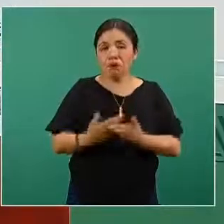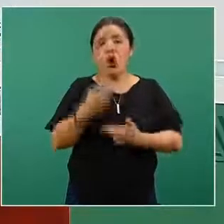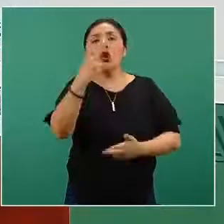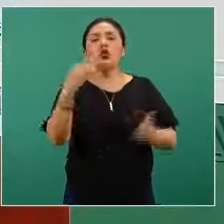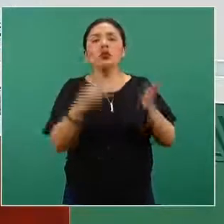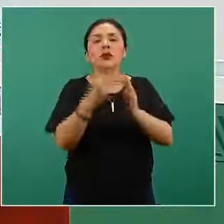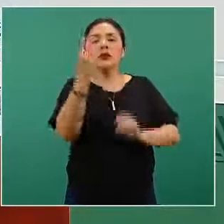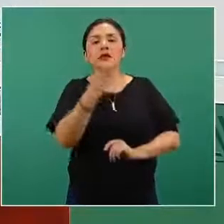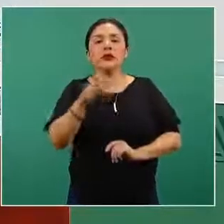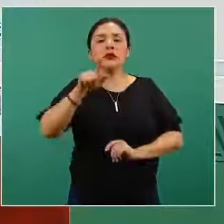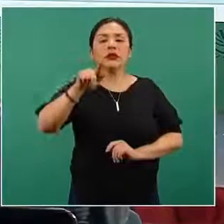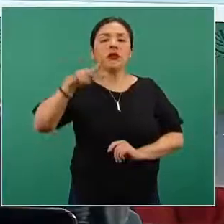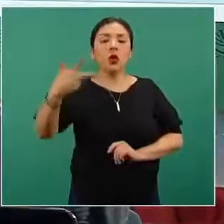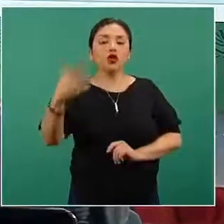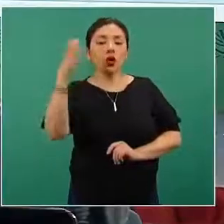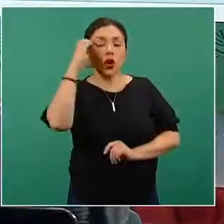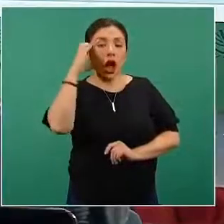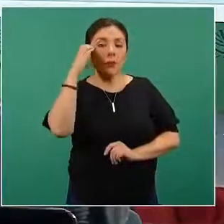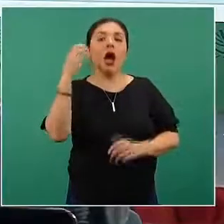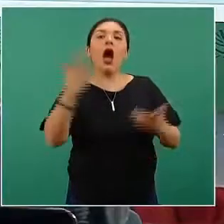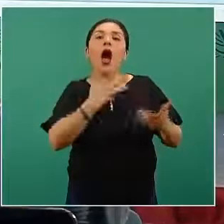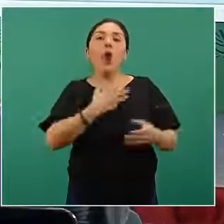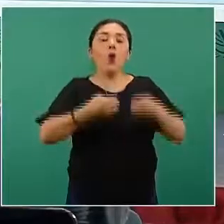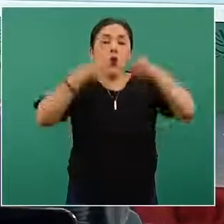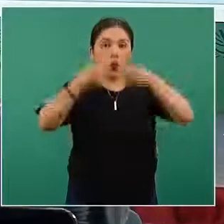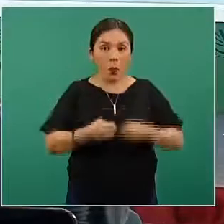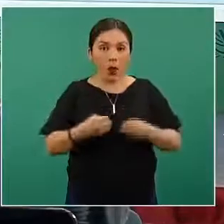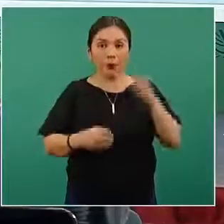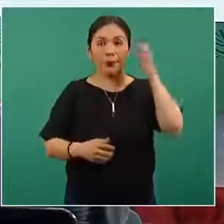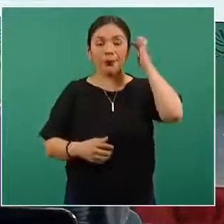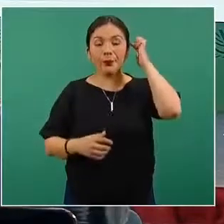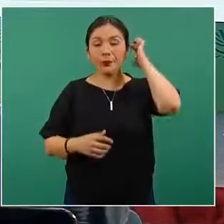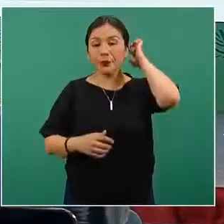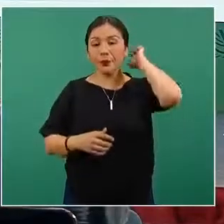trescientas setenta y ocho camas ocupadas.